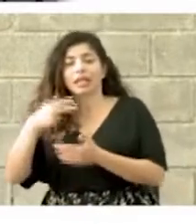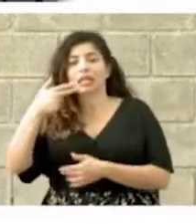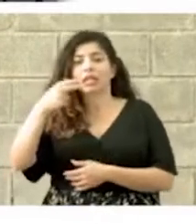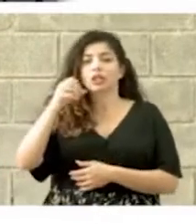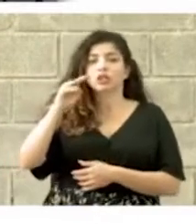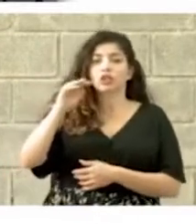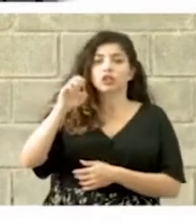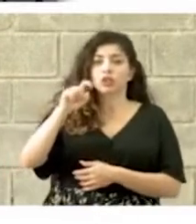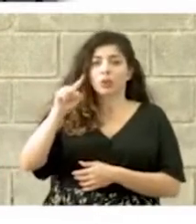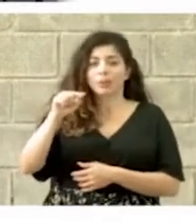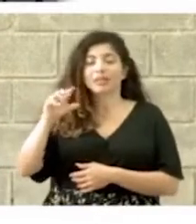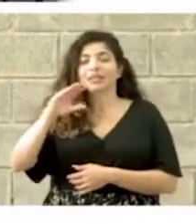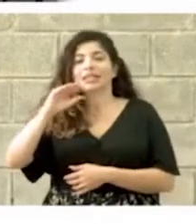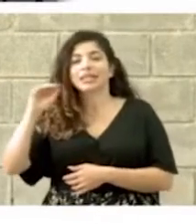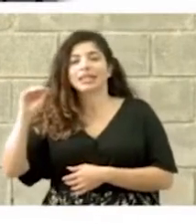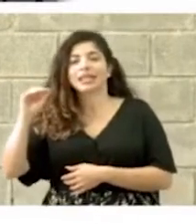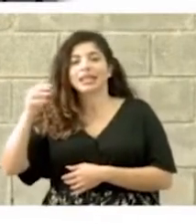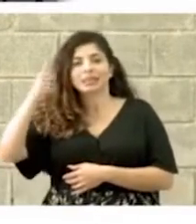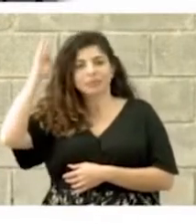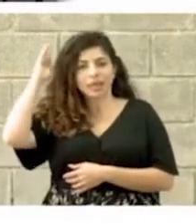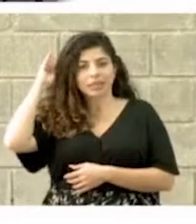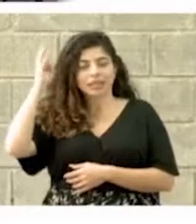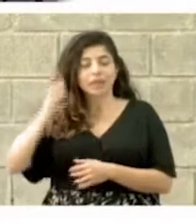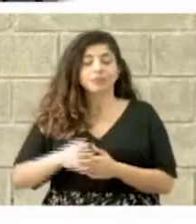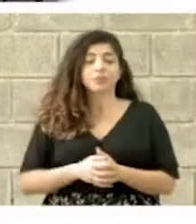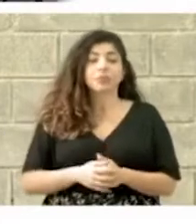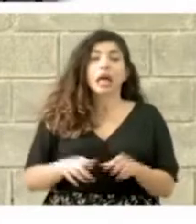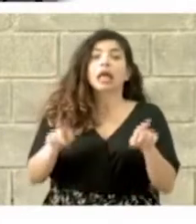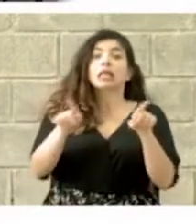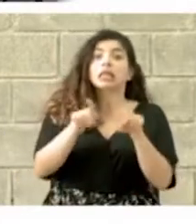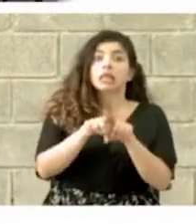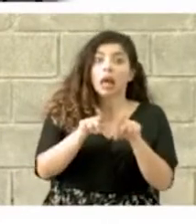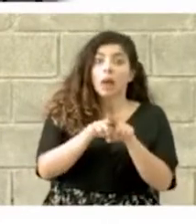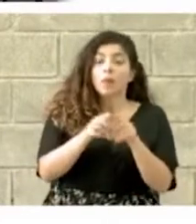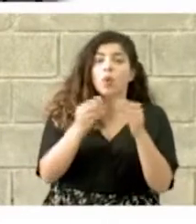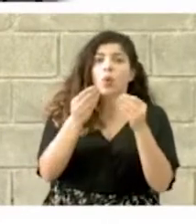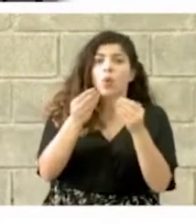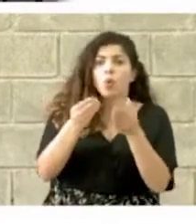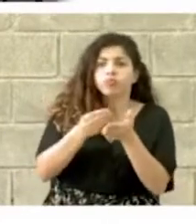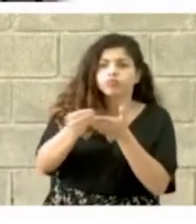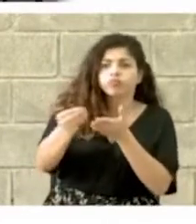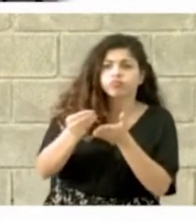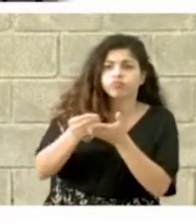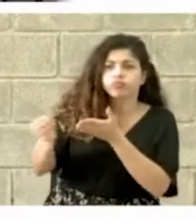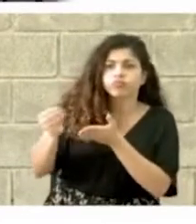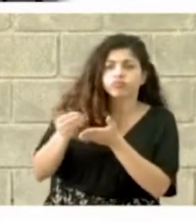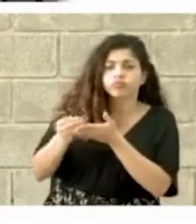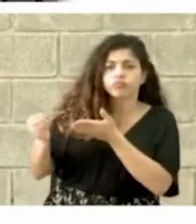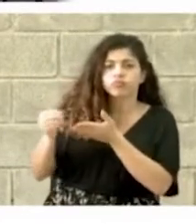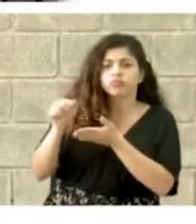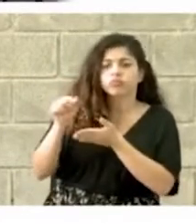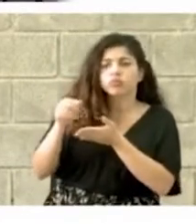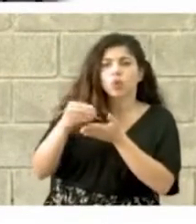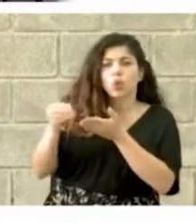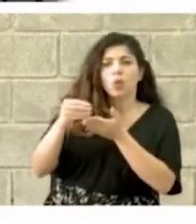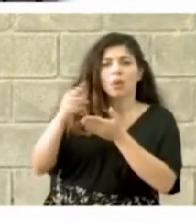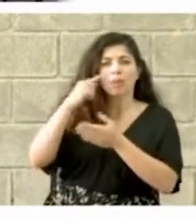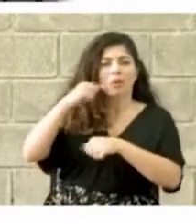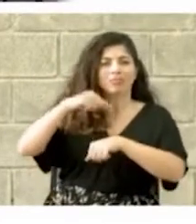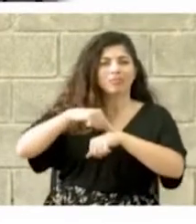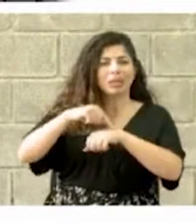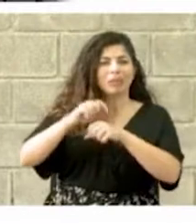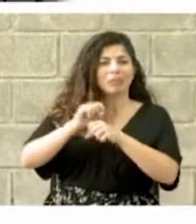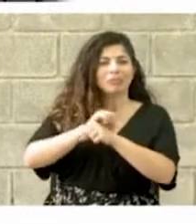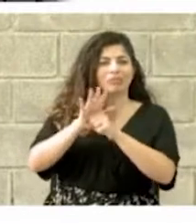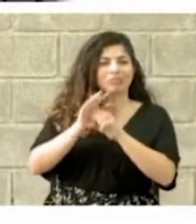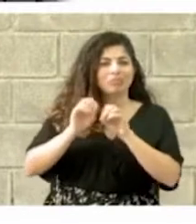Esparza. También se han hecho una gran cantidad de adquisiciones en estos tiempos de pandemia